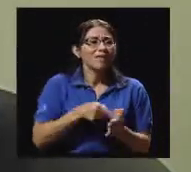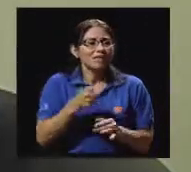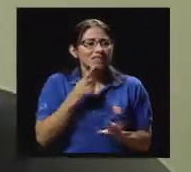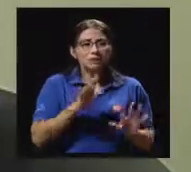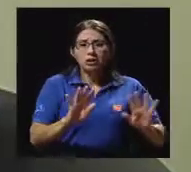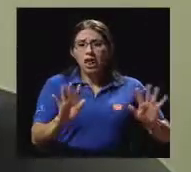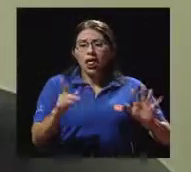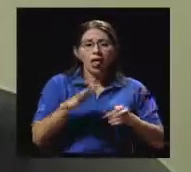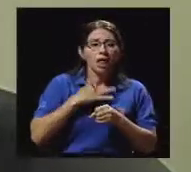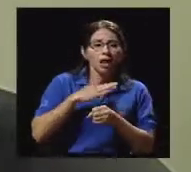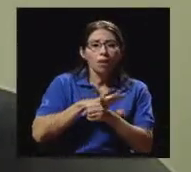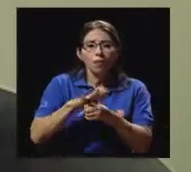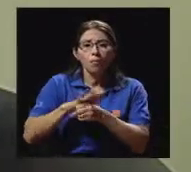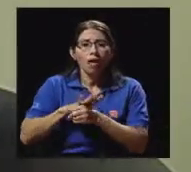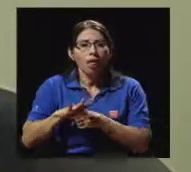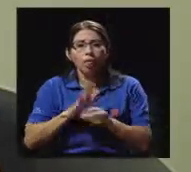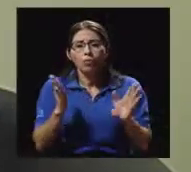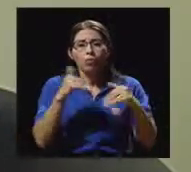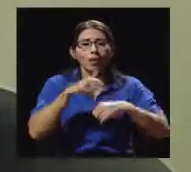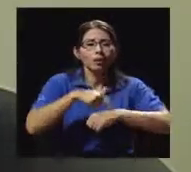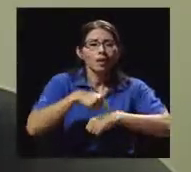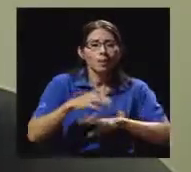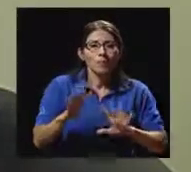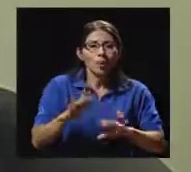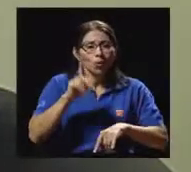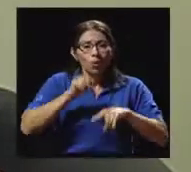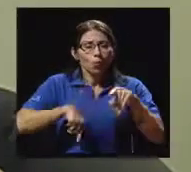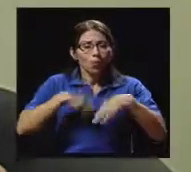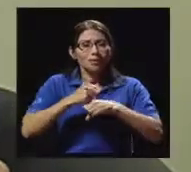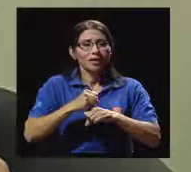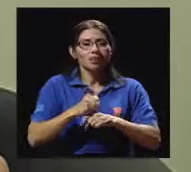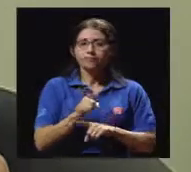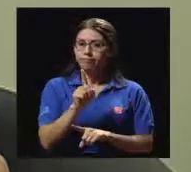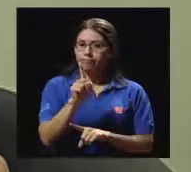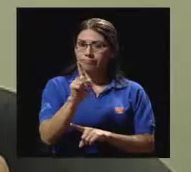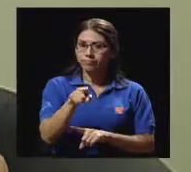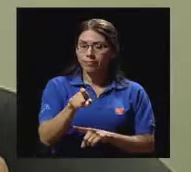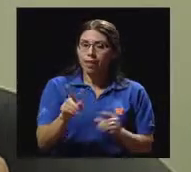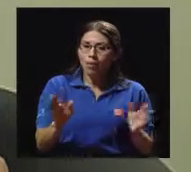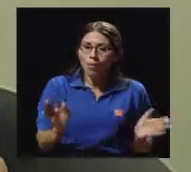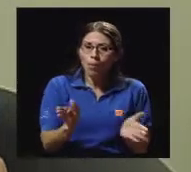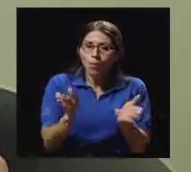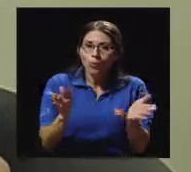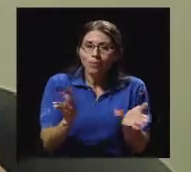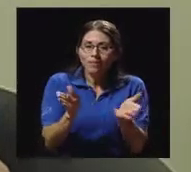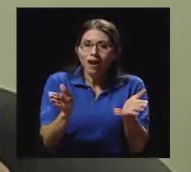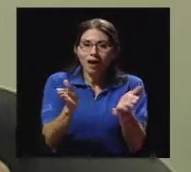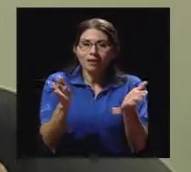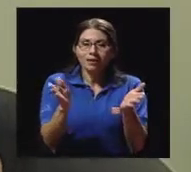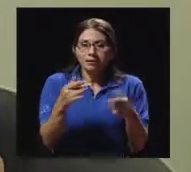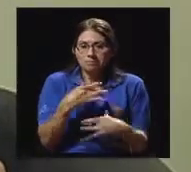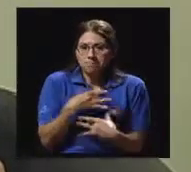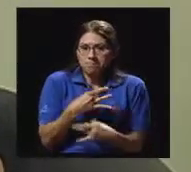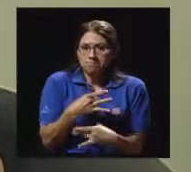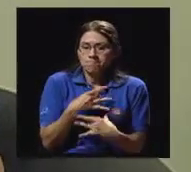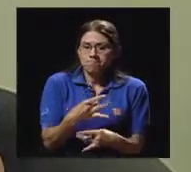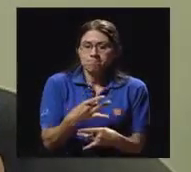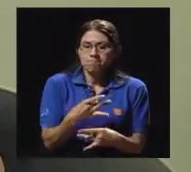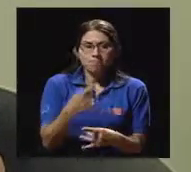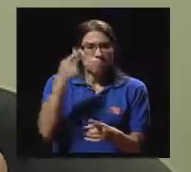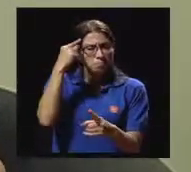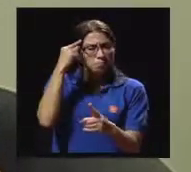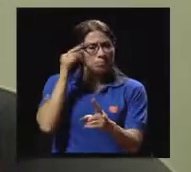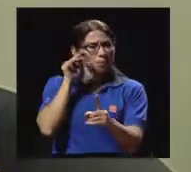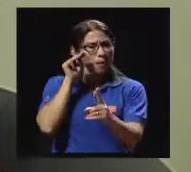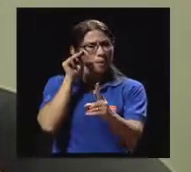para nada o no lo podemos hacer. En esto es motivarnos, es interesarnos, ponernos metas,